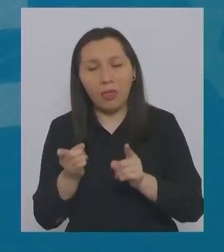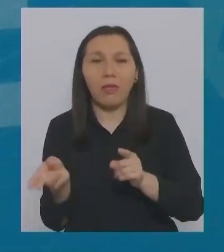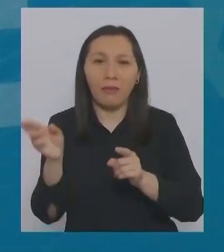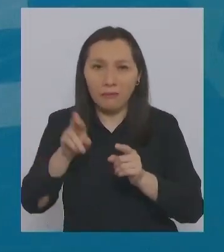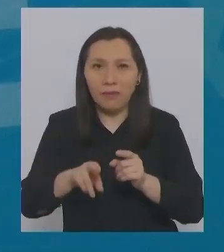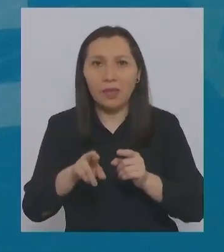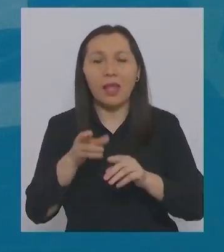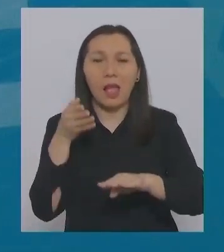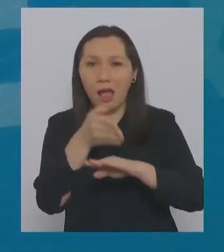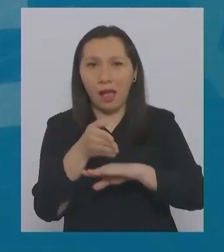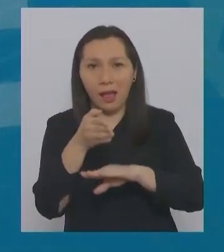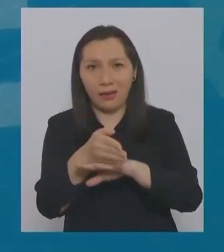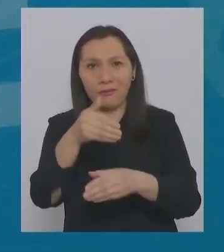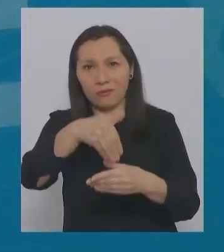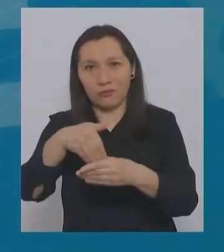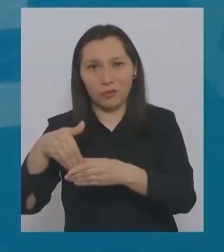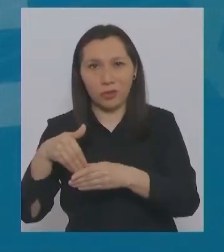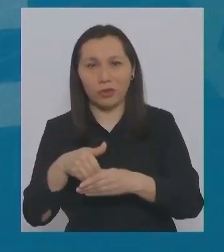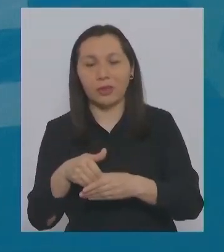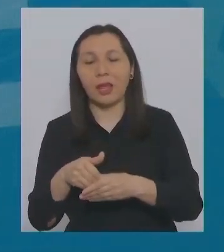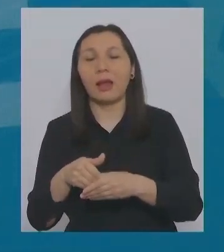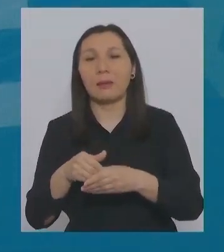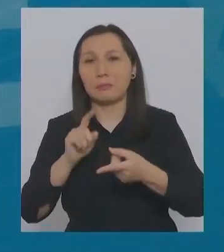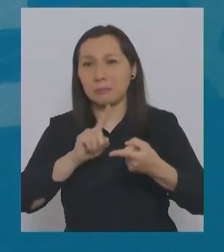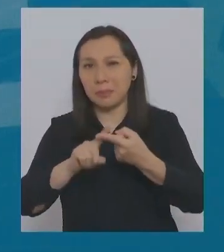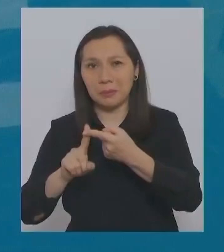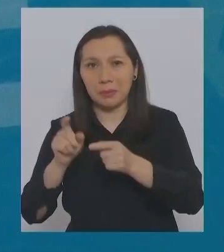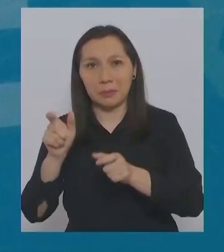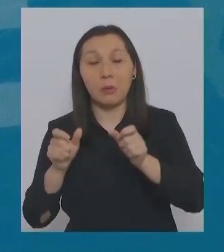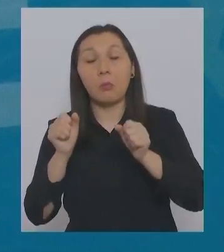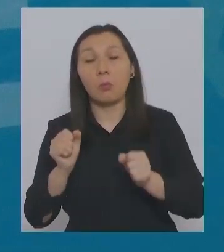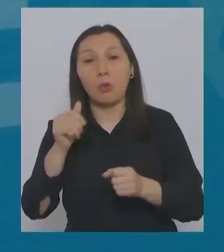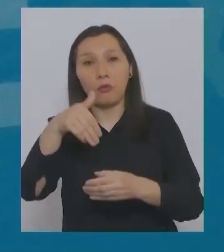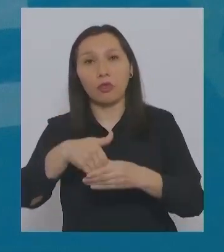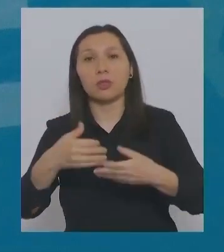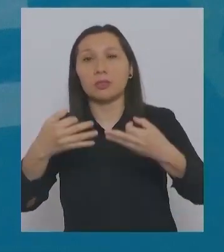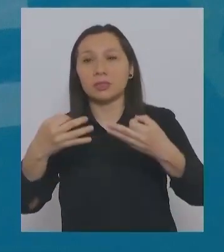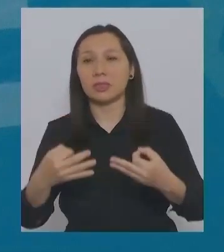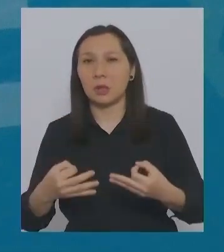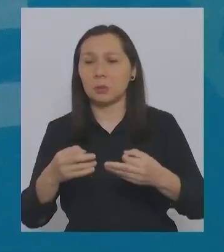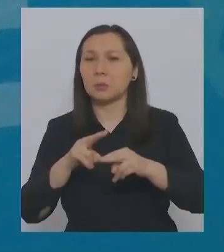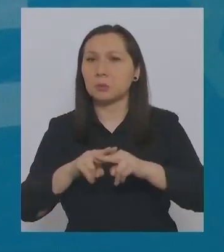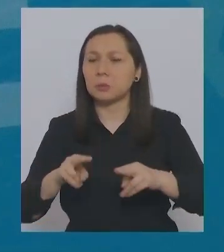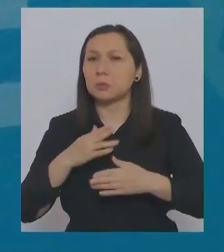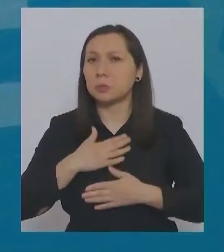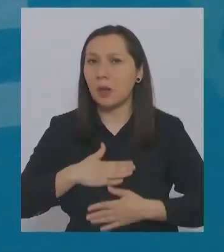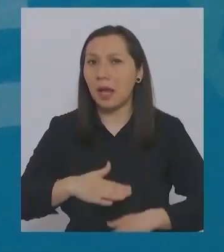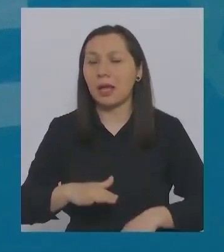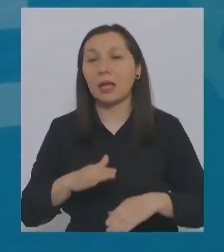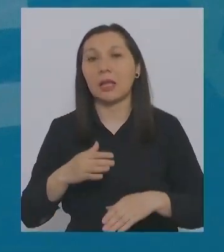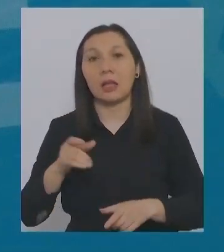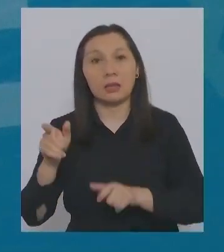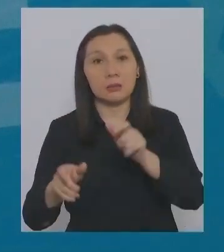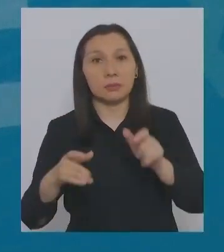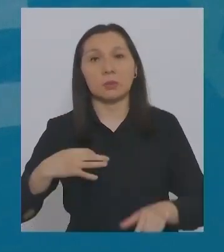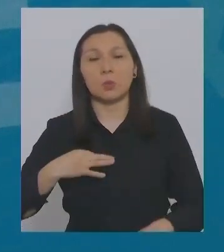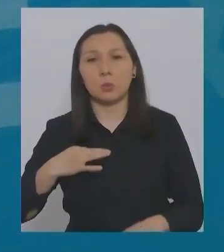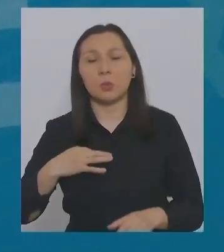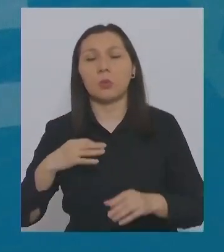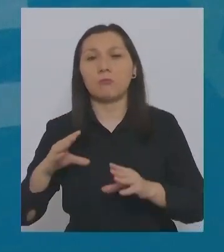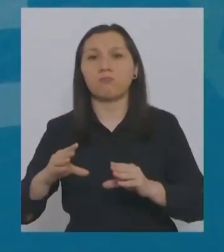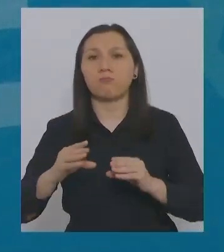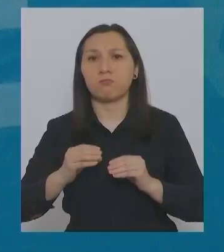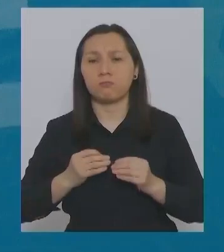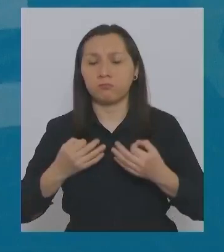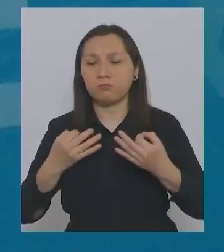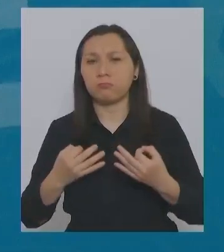es asistir a votar, a participar. Podemos votar seguros y tranquilos. La ciudadanía ha adoptado un